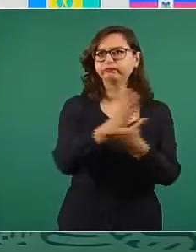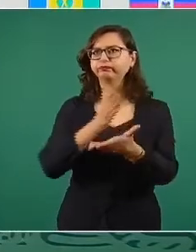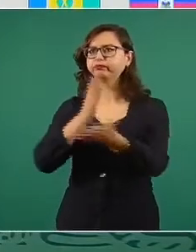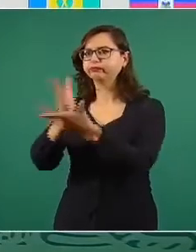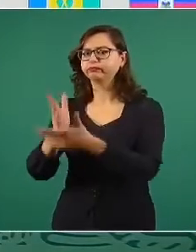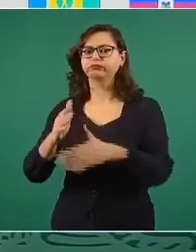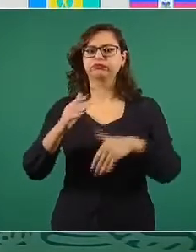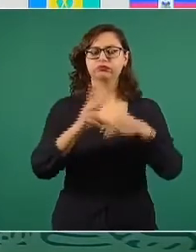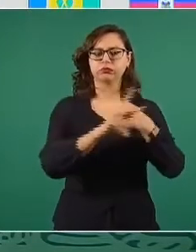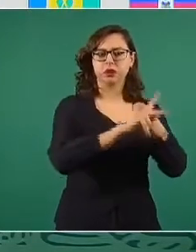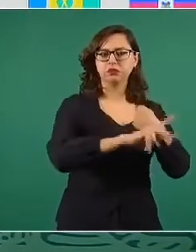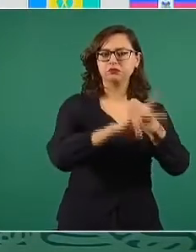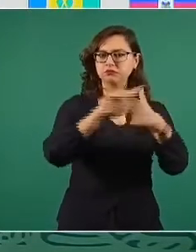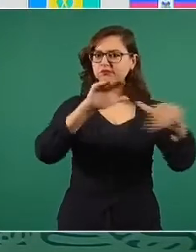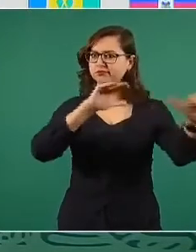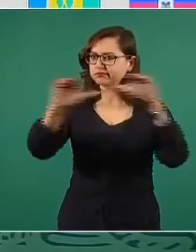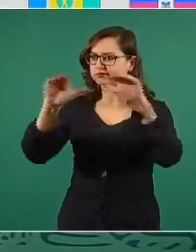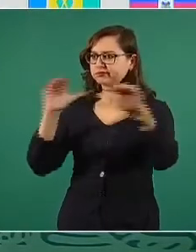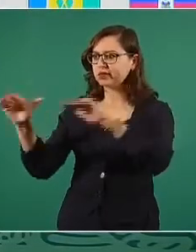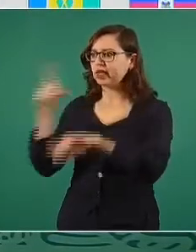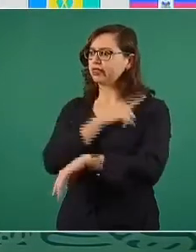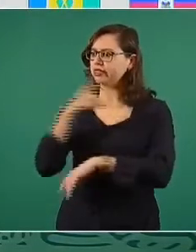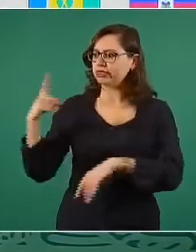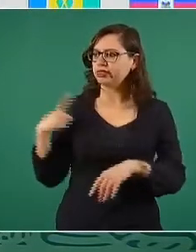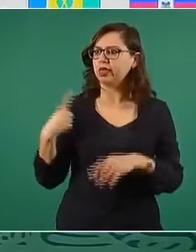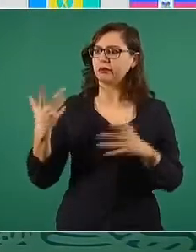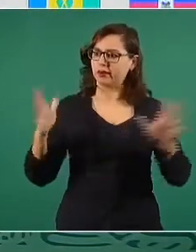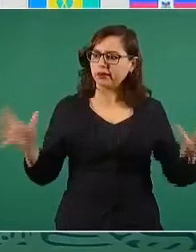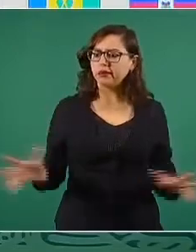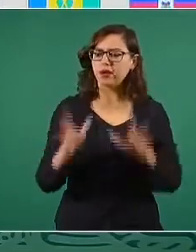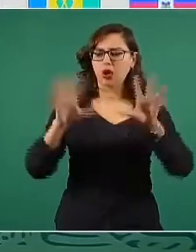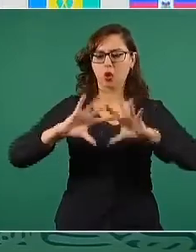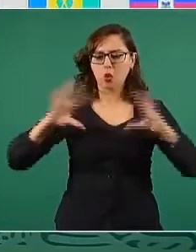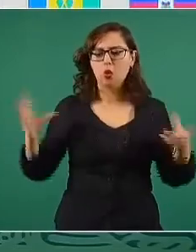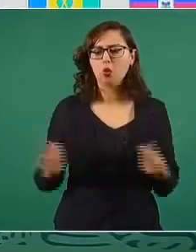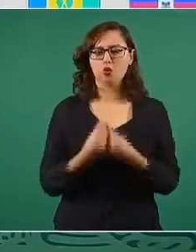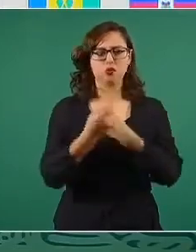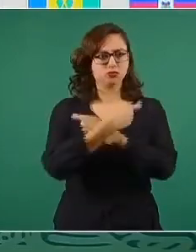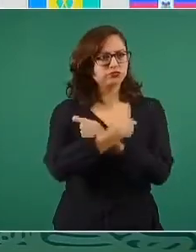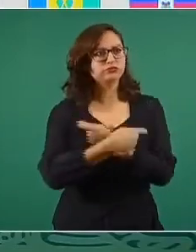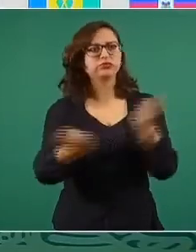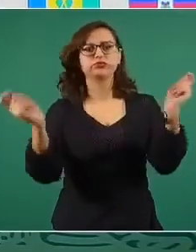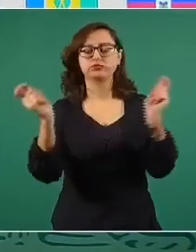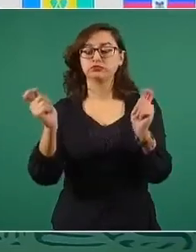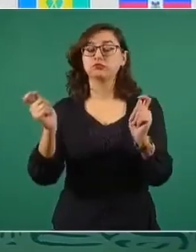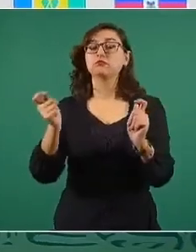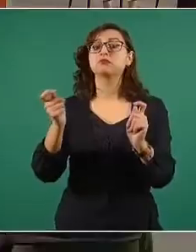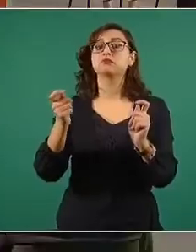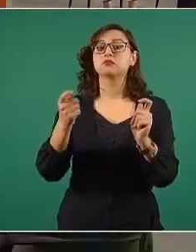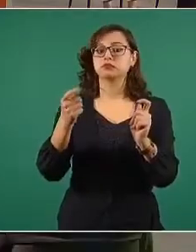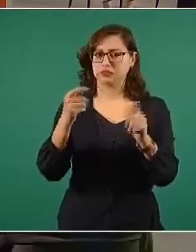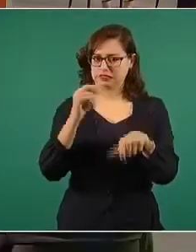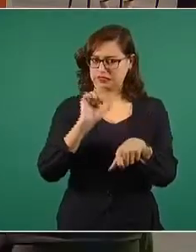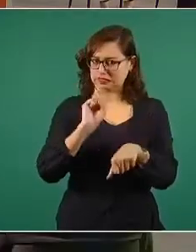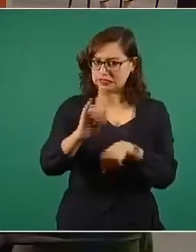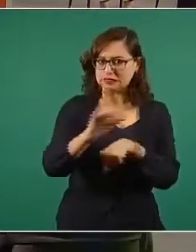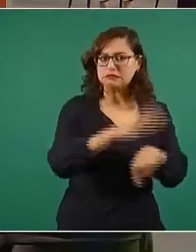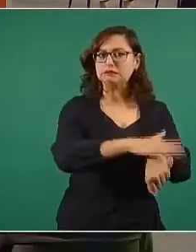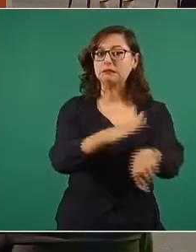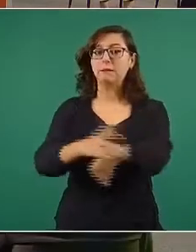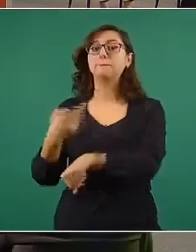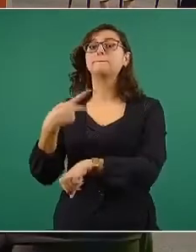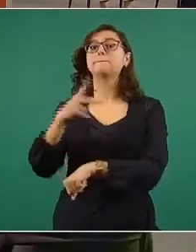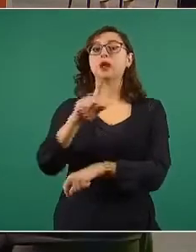pero también para darla. Porque no podemos decir una cosa, exigir una cosa y hacer otra. Entonces, México ha apoyado con